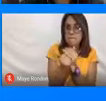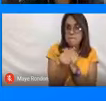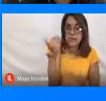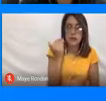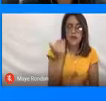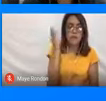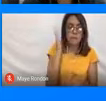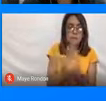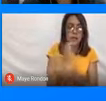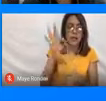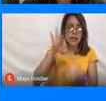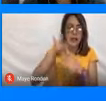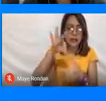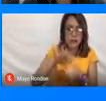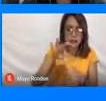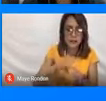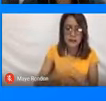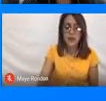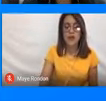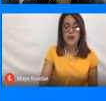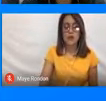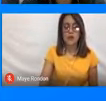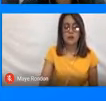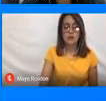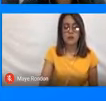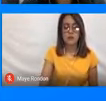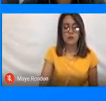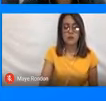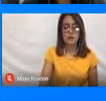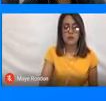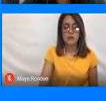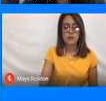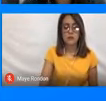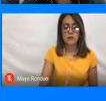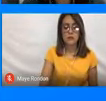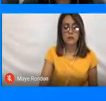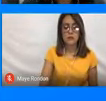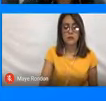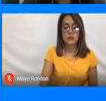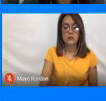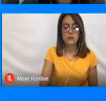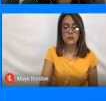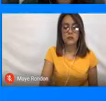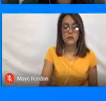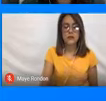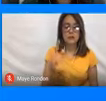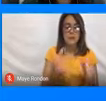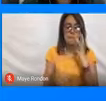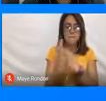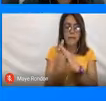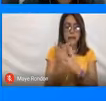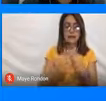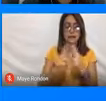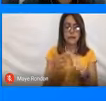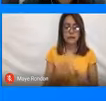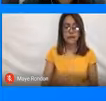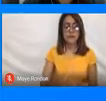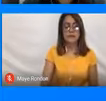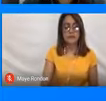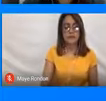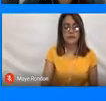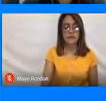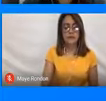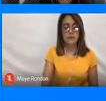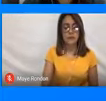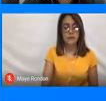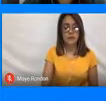elecciones y ocurrieron una serie de eventos que afectaron de manera contundente la imagen de la ciudad. Por eso